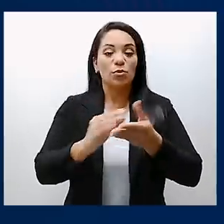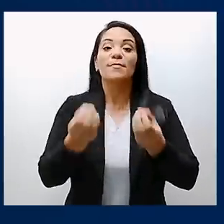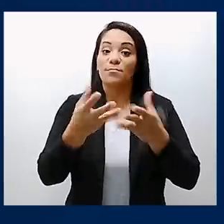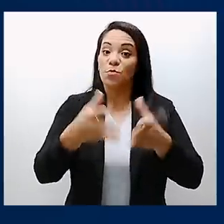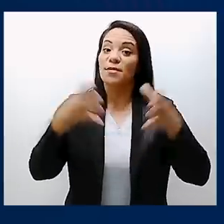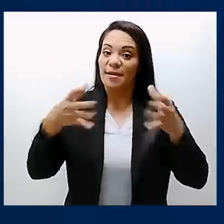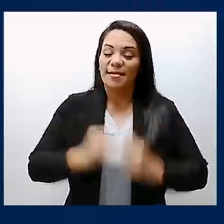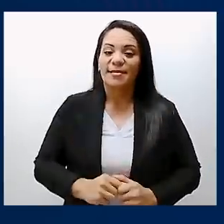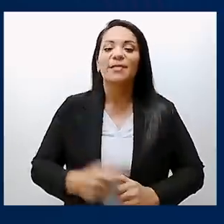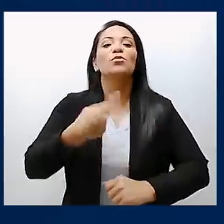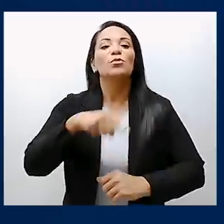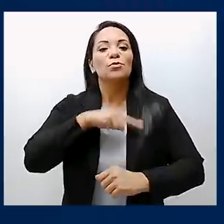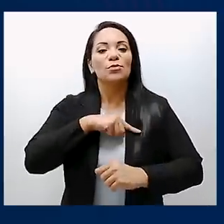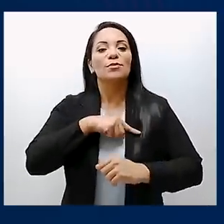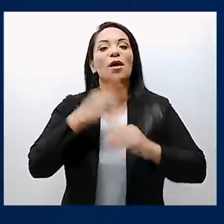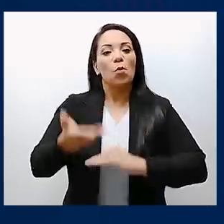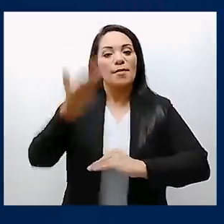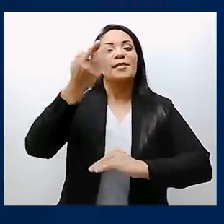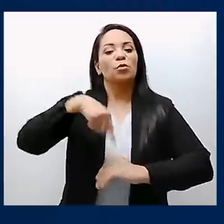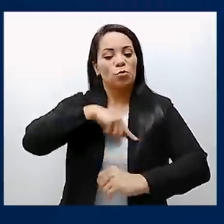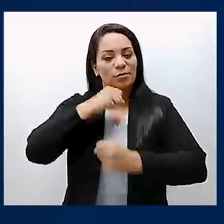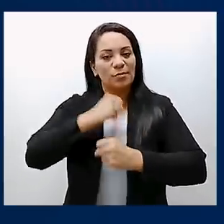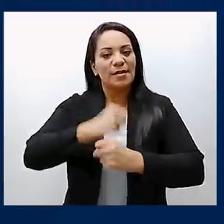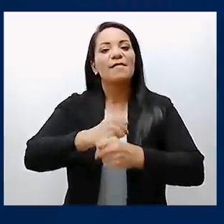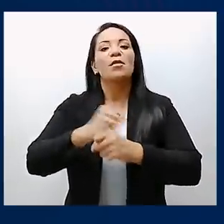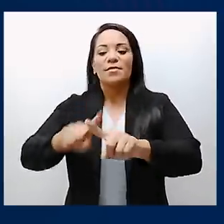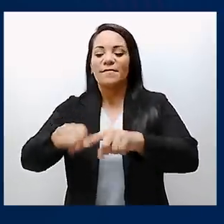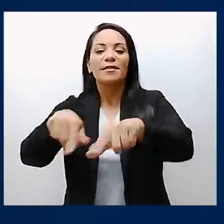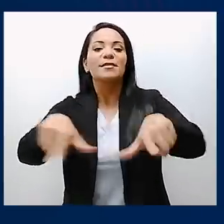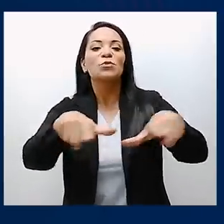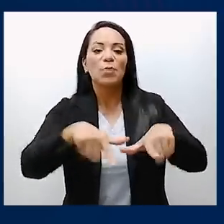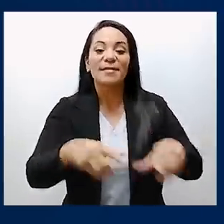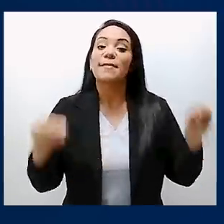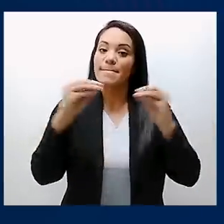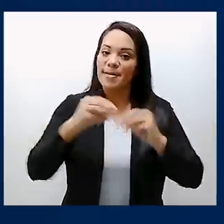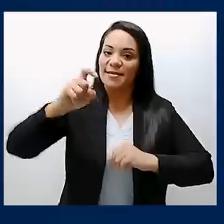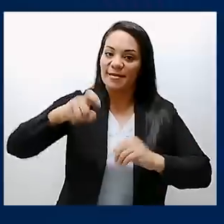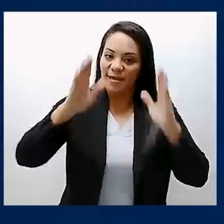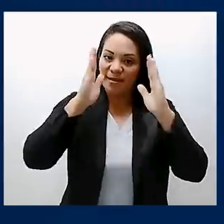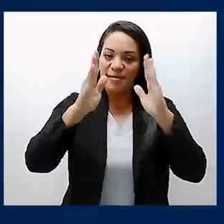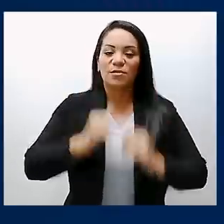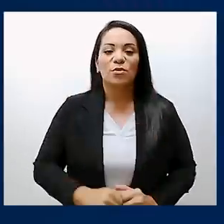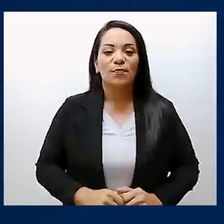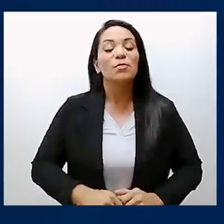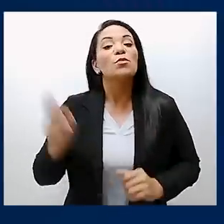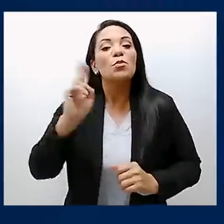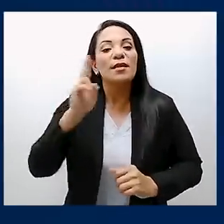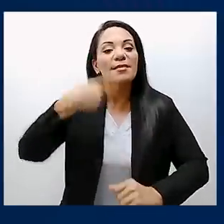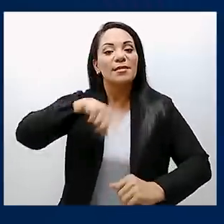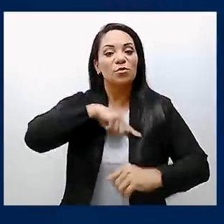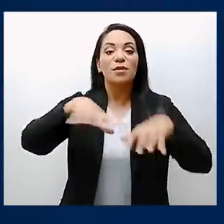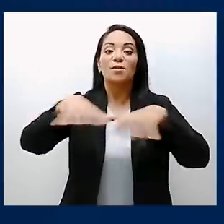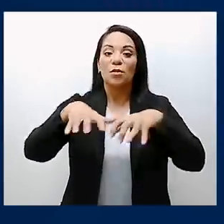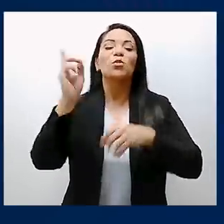significativa Y estamos aumentando nuestro trabajo de campo en las regiones que más lo necesitan De manera urgente